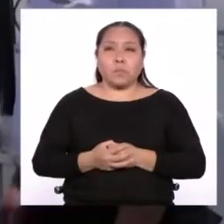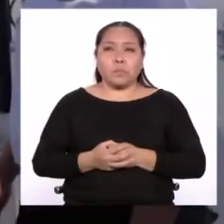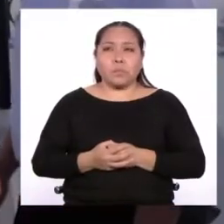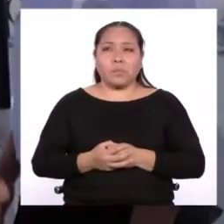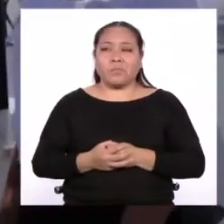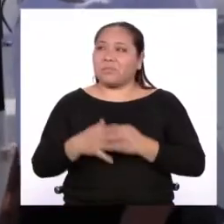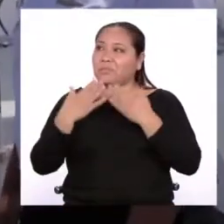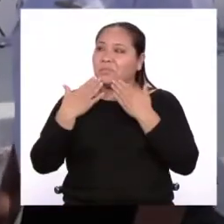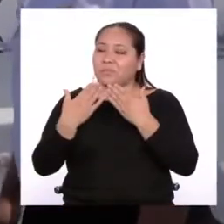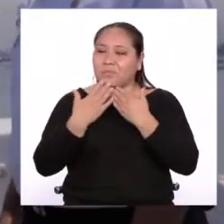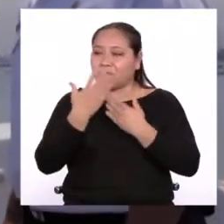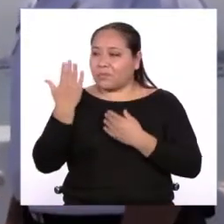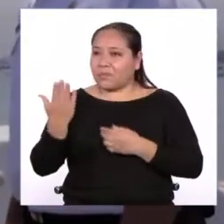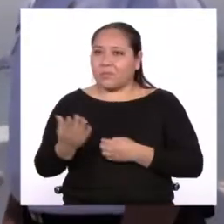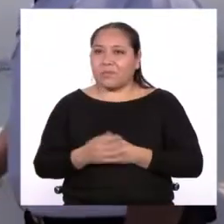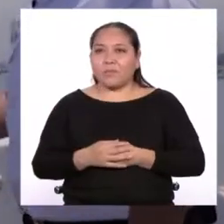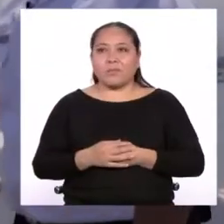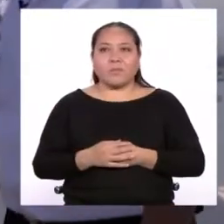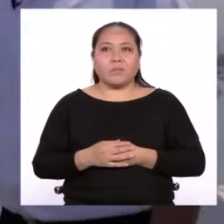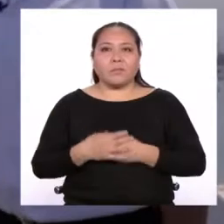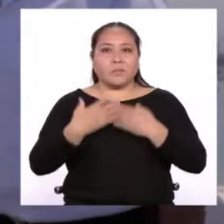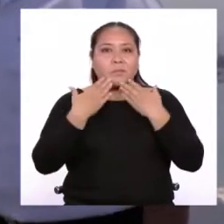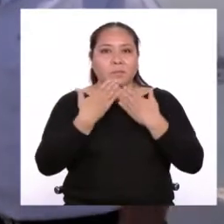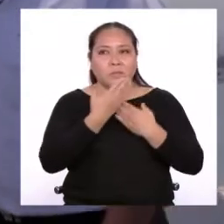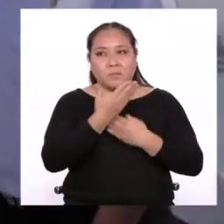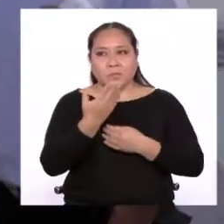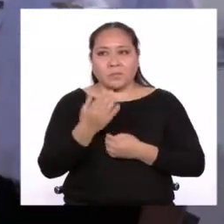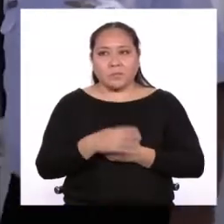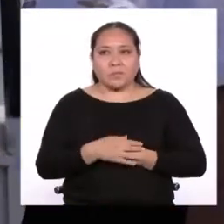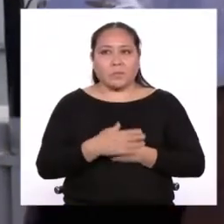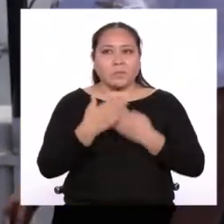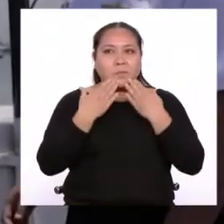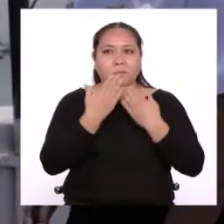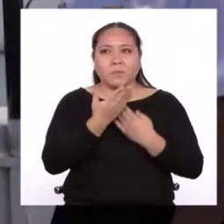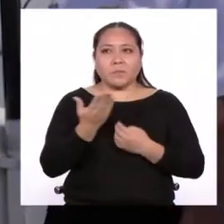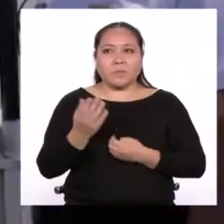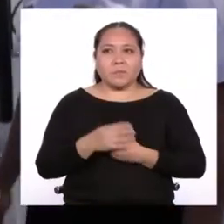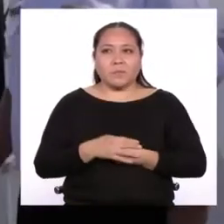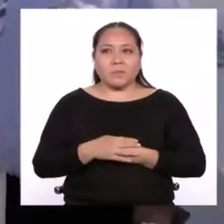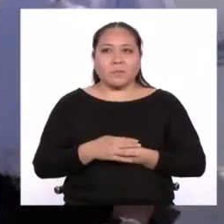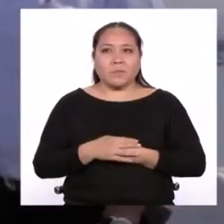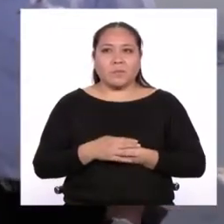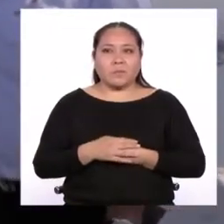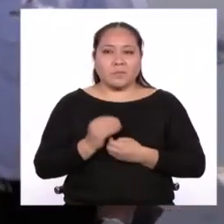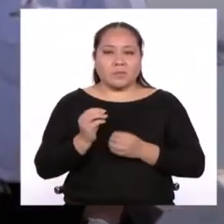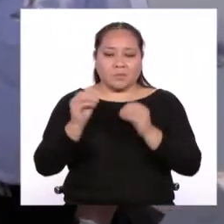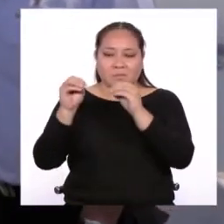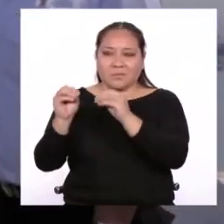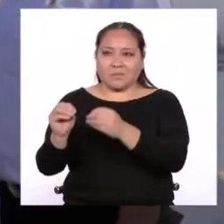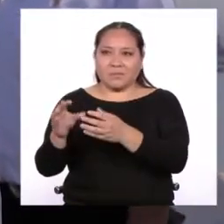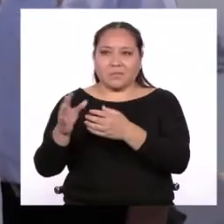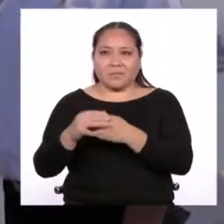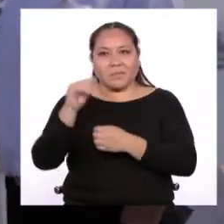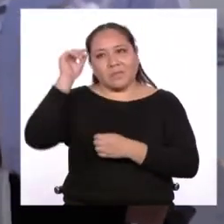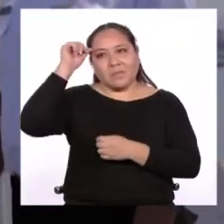Bueno, muchas gracias. ¿Llego a ti? No, por favor. Un placer. A ustedes. Y bueno, esto lo dejamos aquí de recuerdo. Otra ocasión.